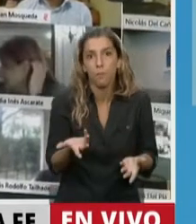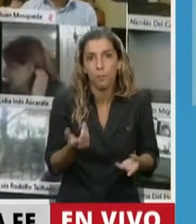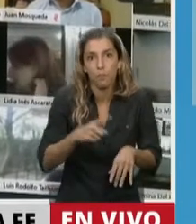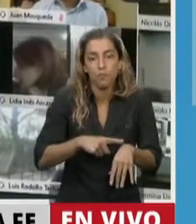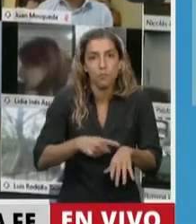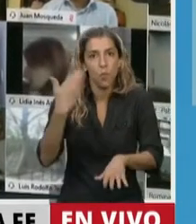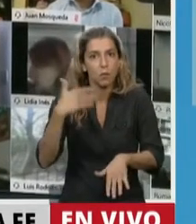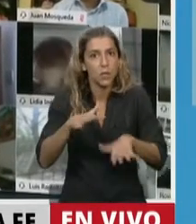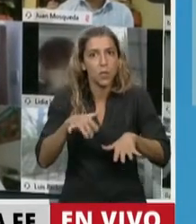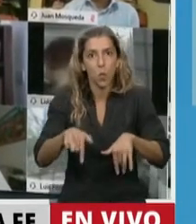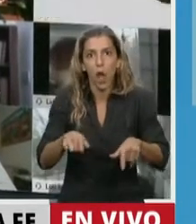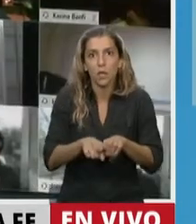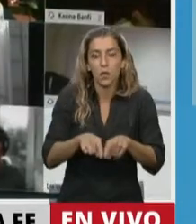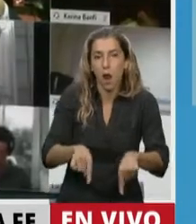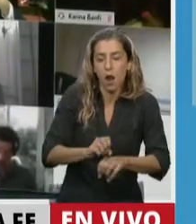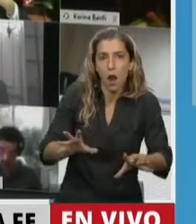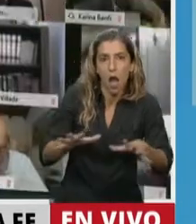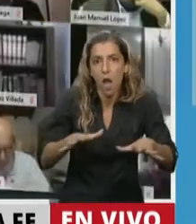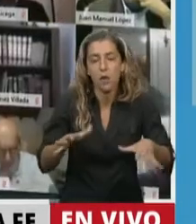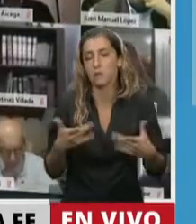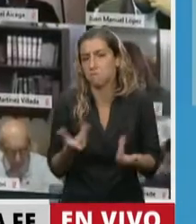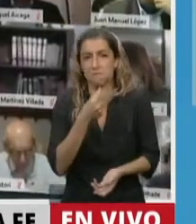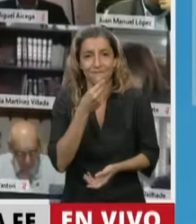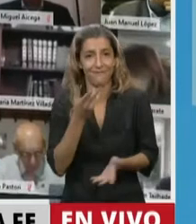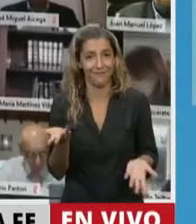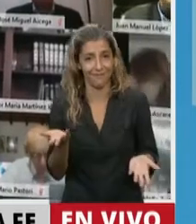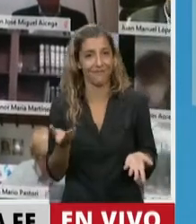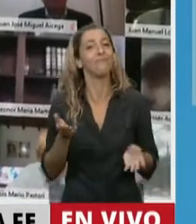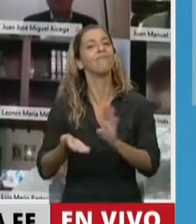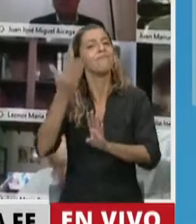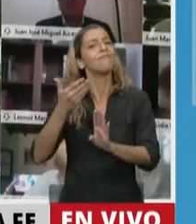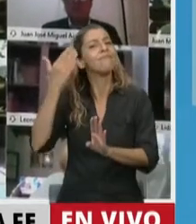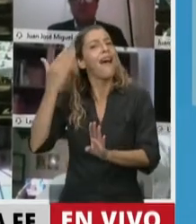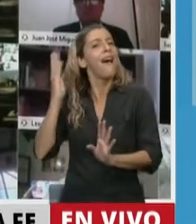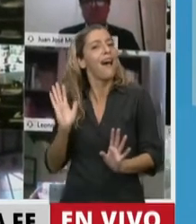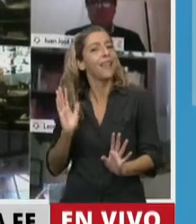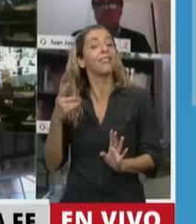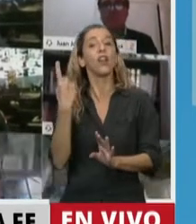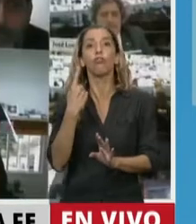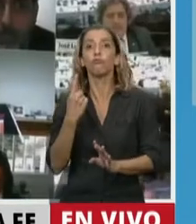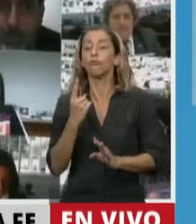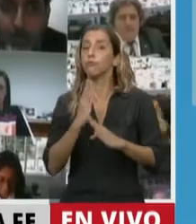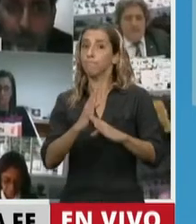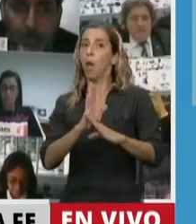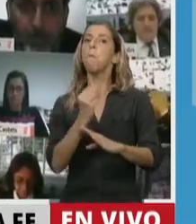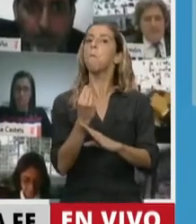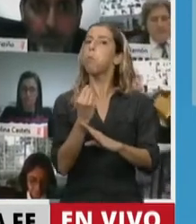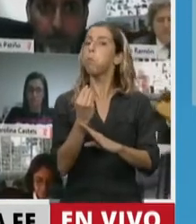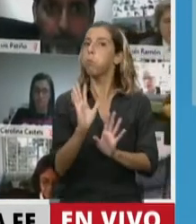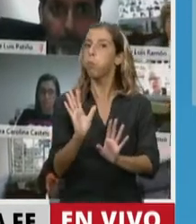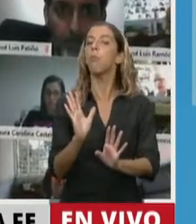en el mundo algunos estados que planteaban como modelo pedagógico la educación a distancia